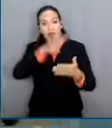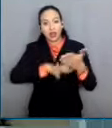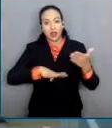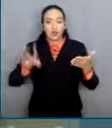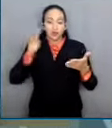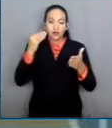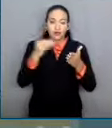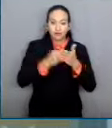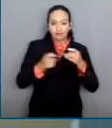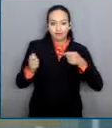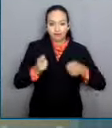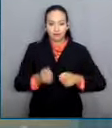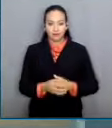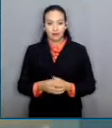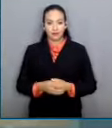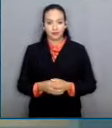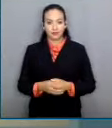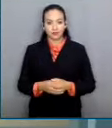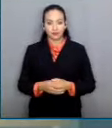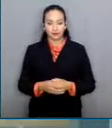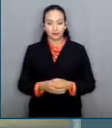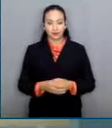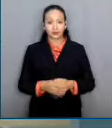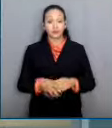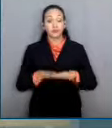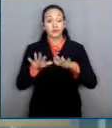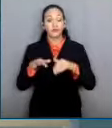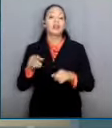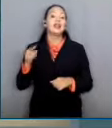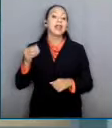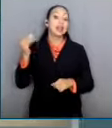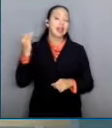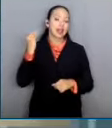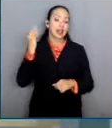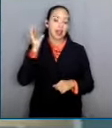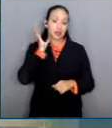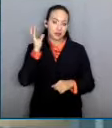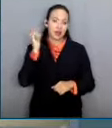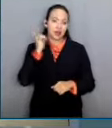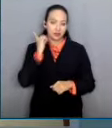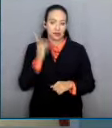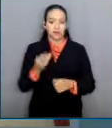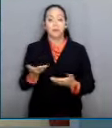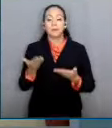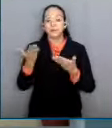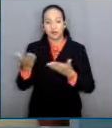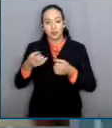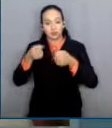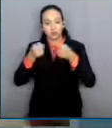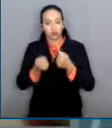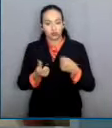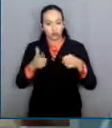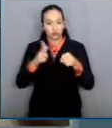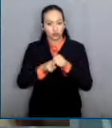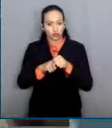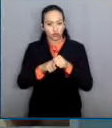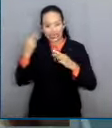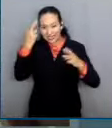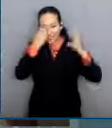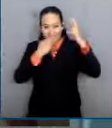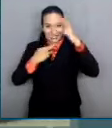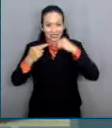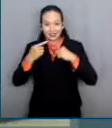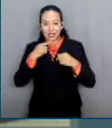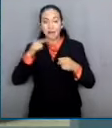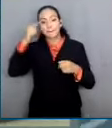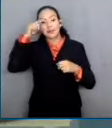El Pleno de la Cámara de Diputados determinó devolver a la Comisión de Seguridad Social el dictamen de la reforma al sistema de